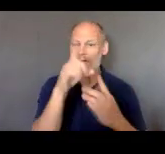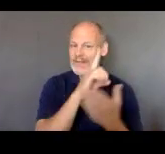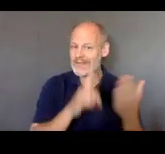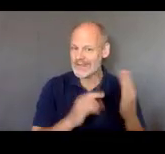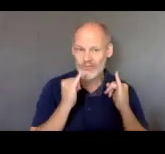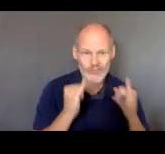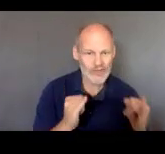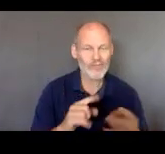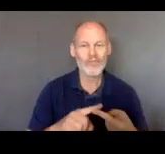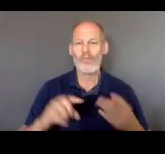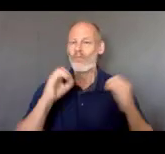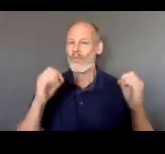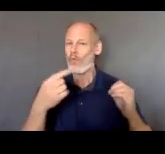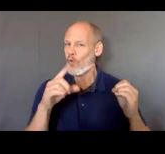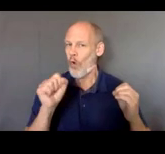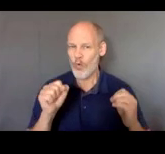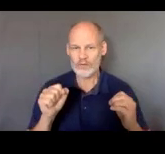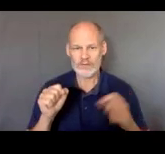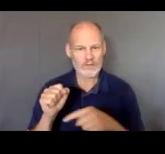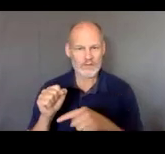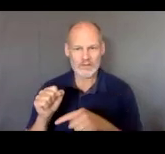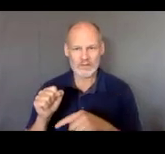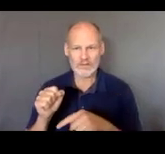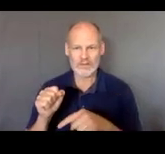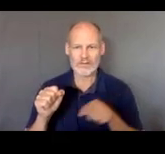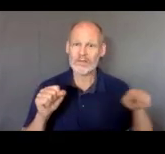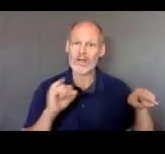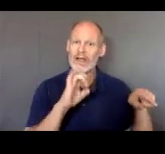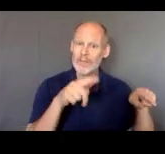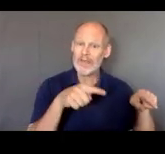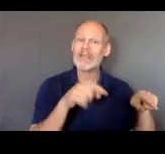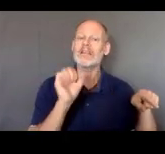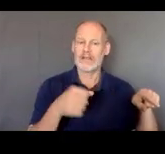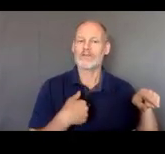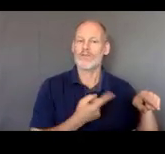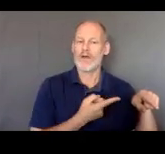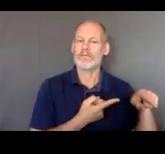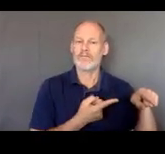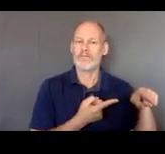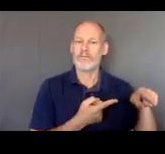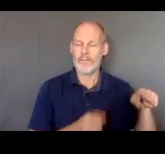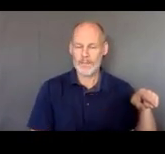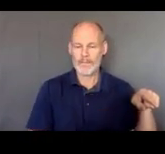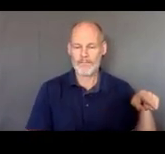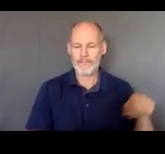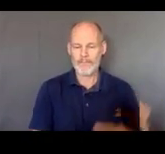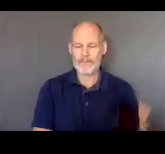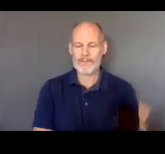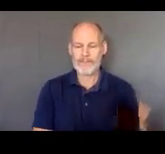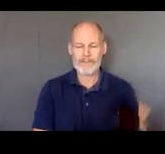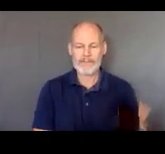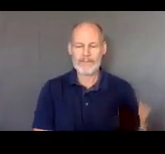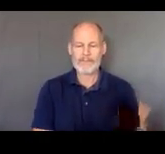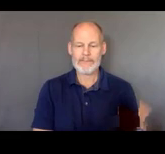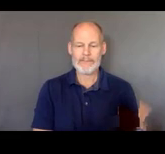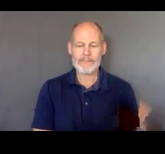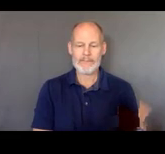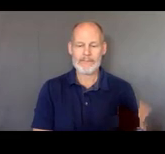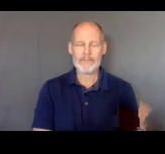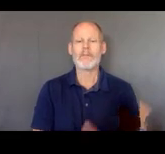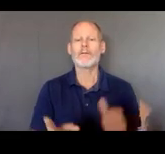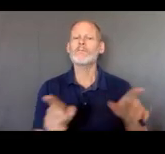504, como si las hay en un IEP. Y también se tiene que hacer notar que algunos estudiantes que tienen